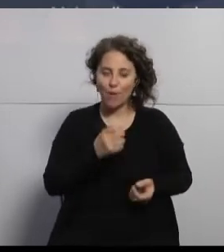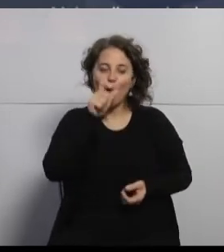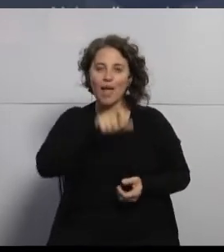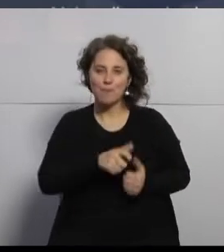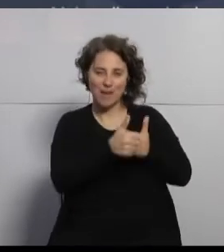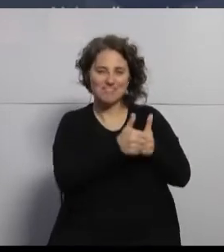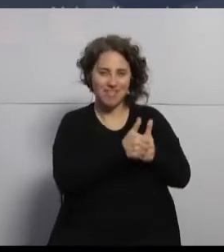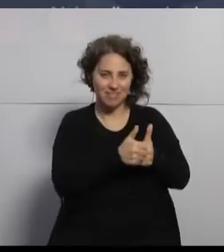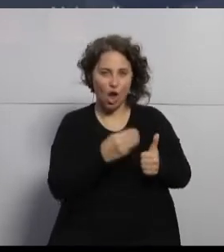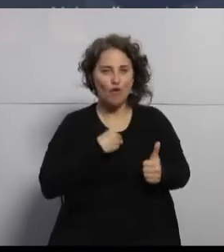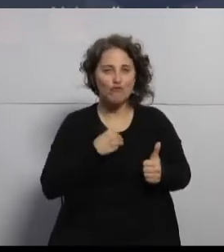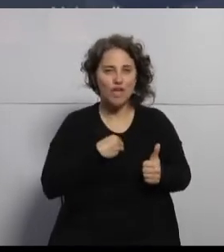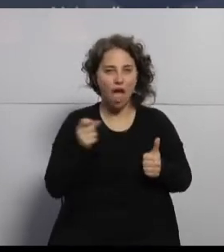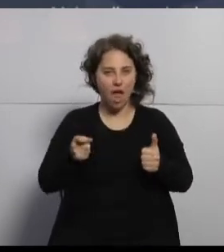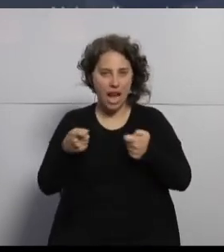confía en el prestador.